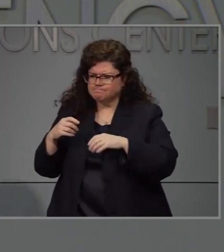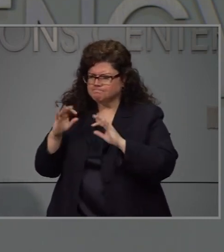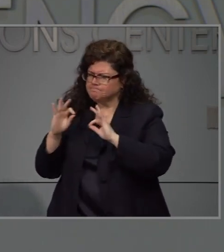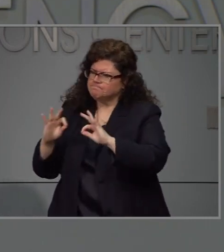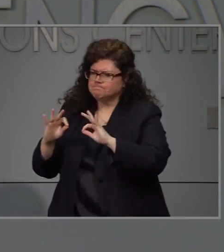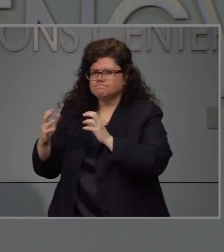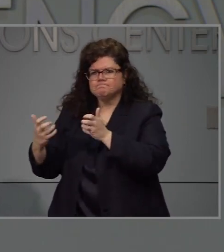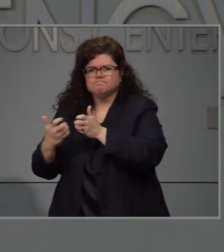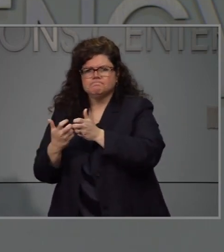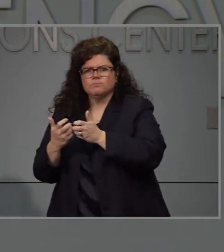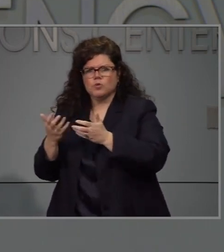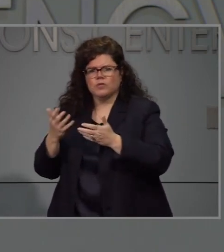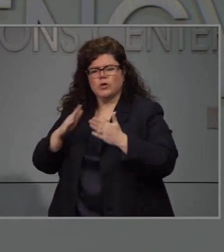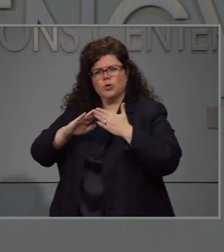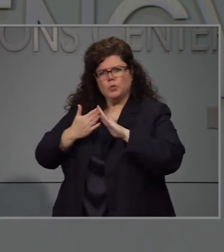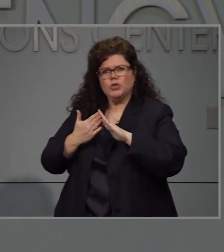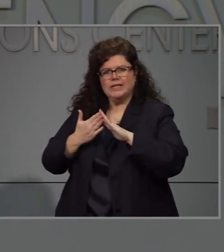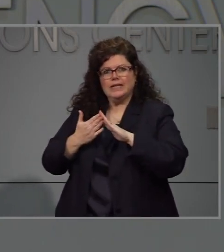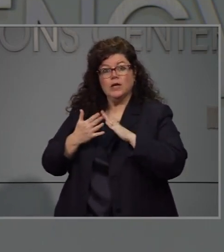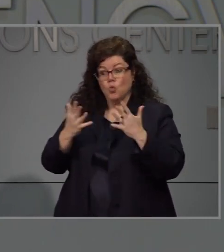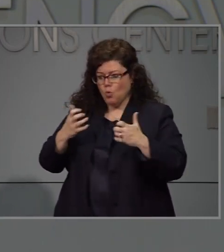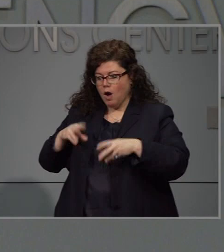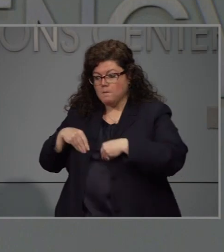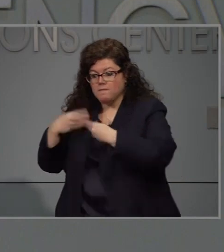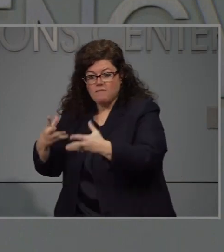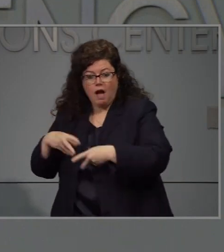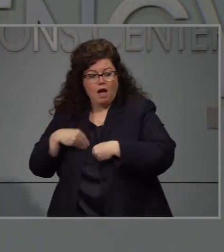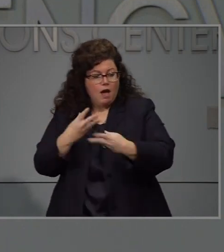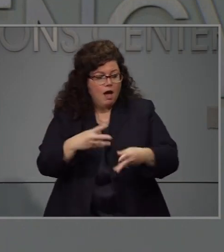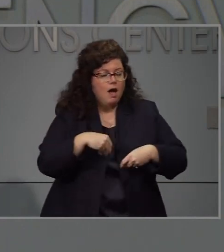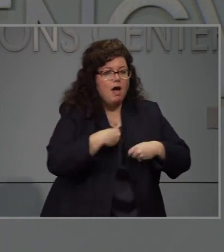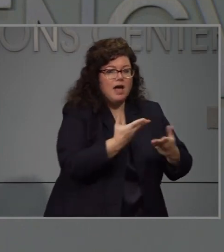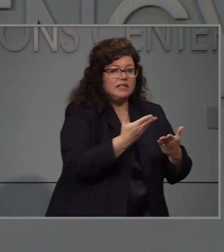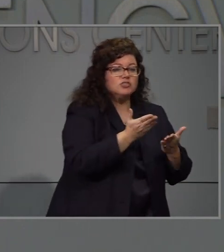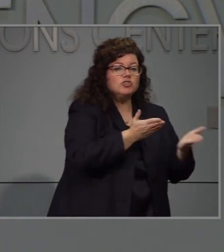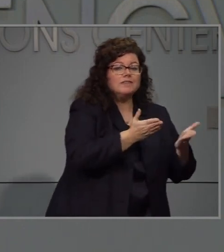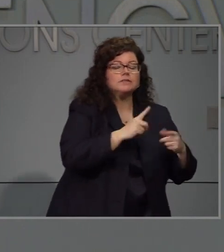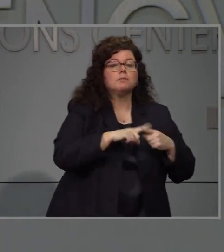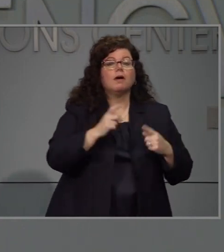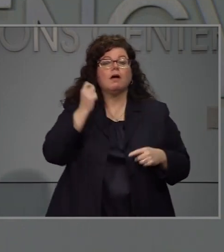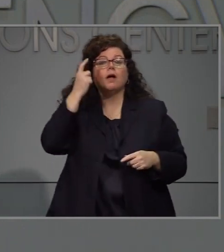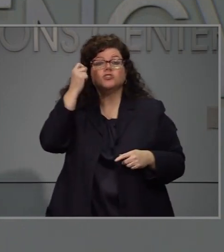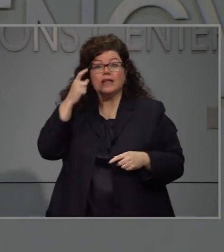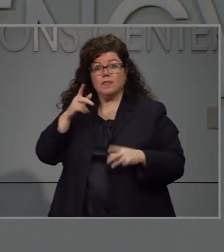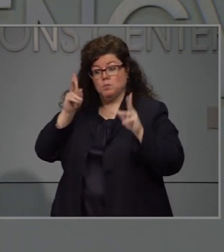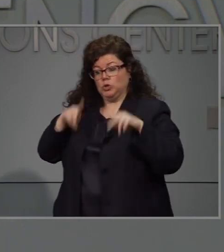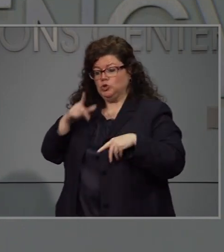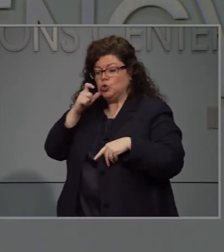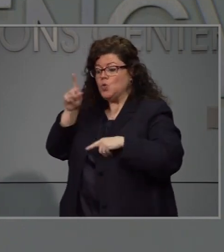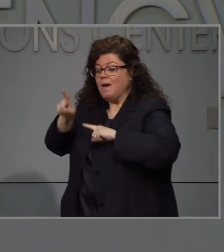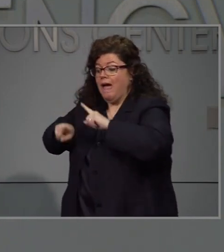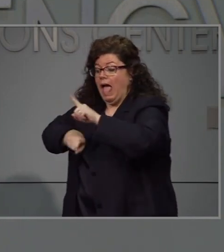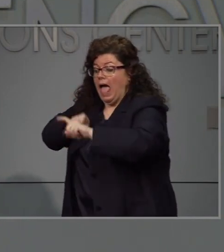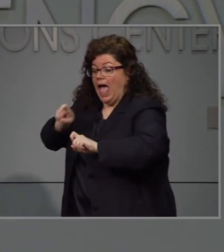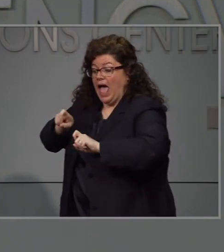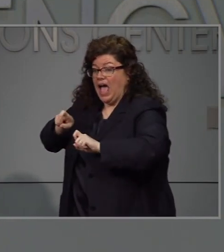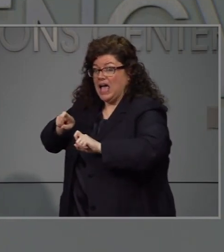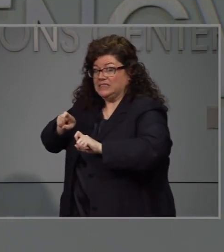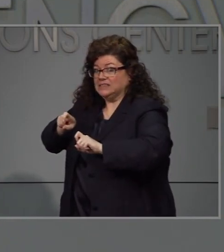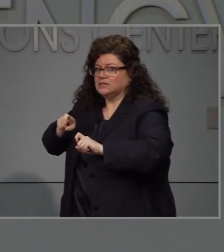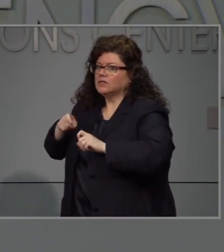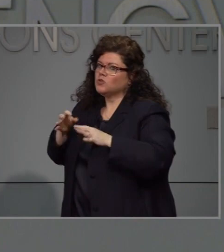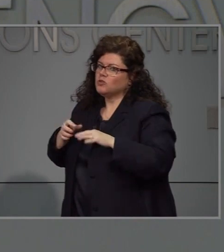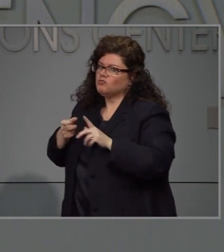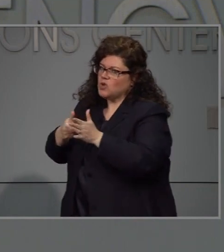comunidad es no tan solo reciban. los servicios que necesitan en cuanto a rastra de contactos y no tener una fuente con de